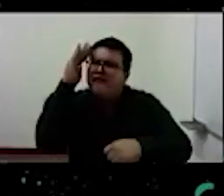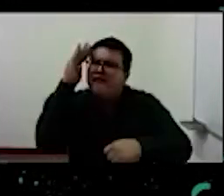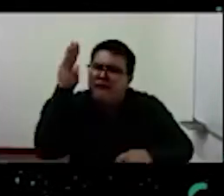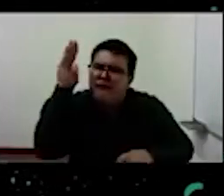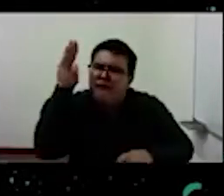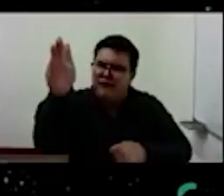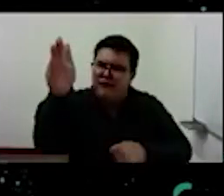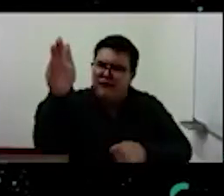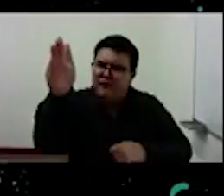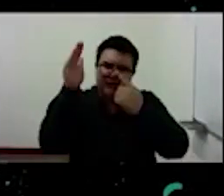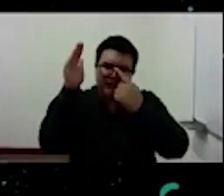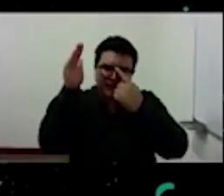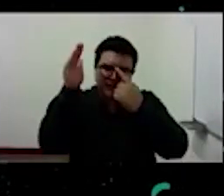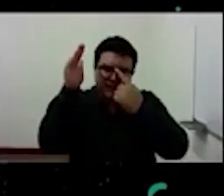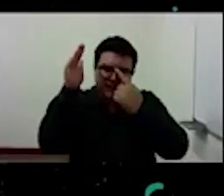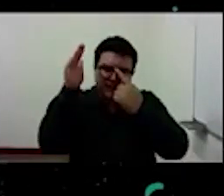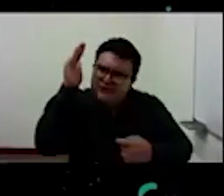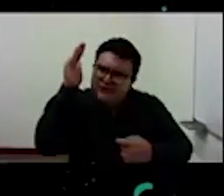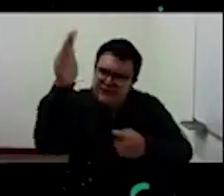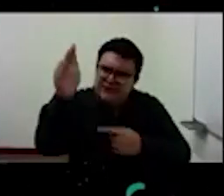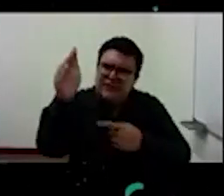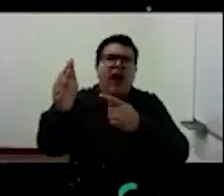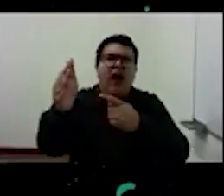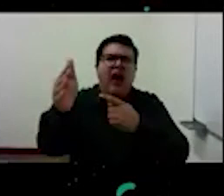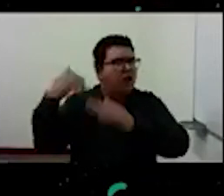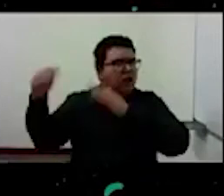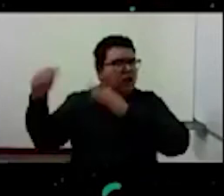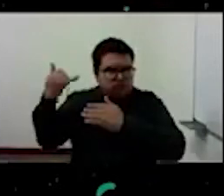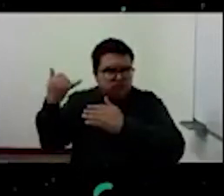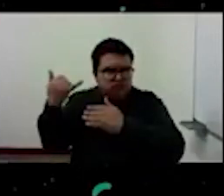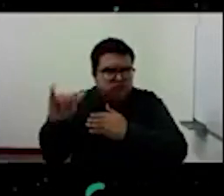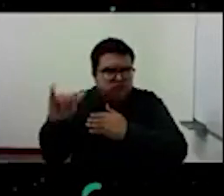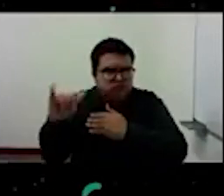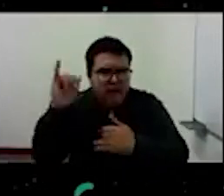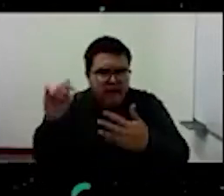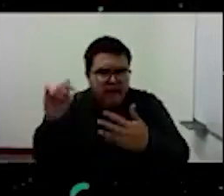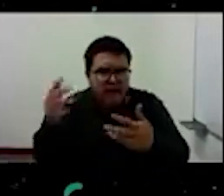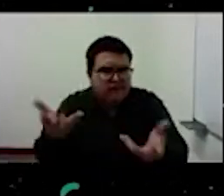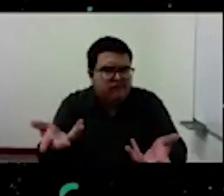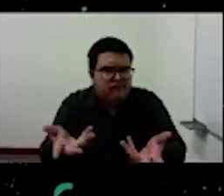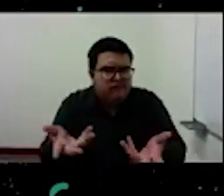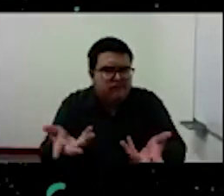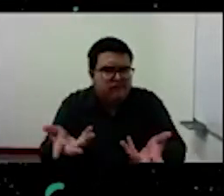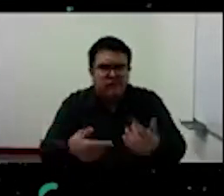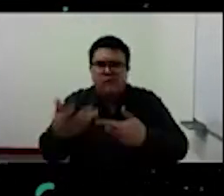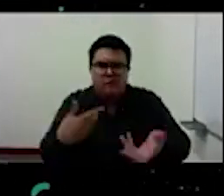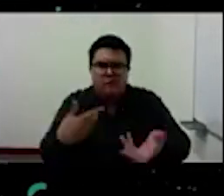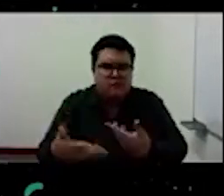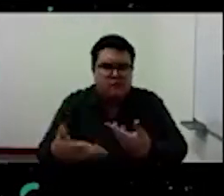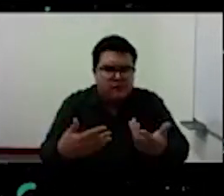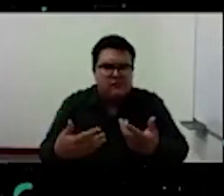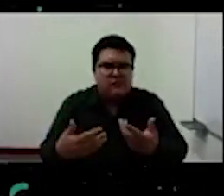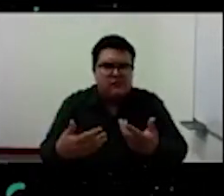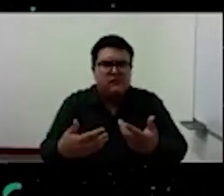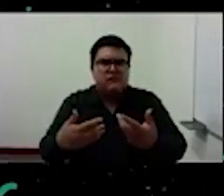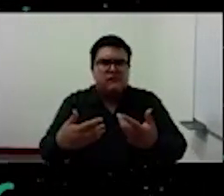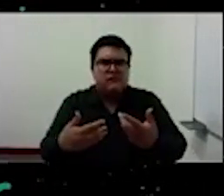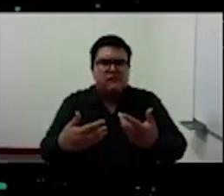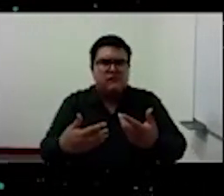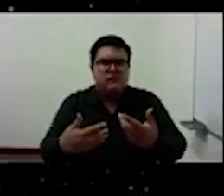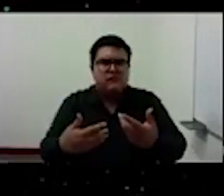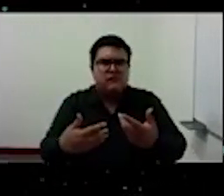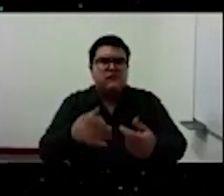existía, de que ya los síntomas